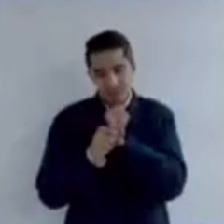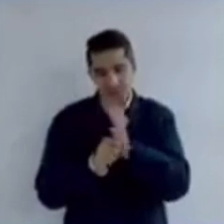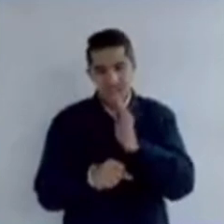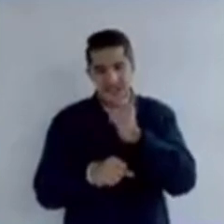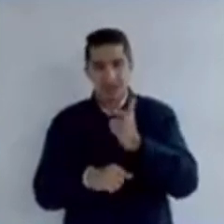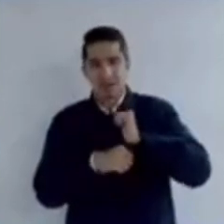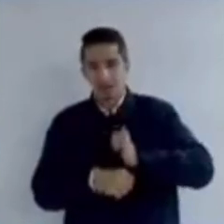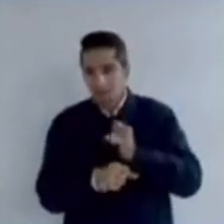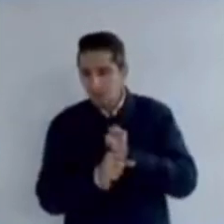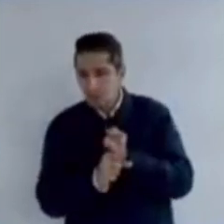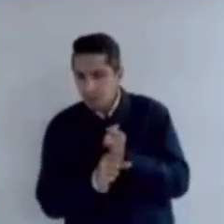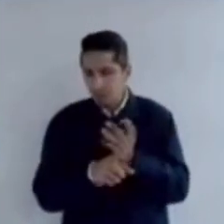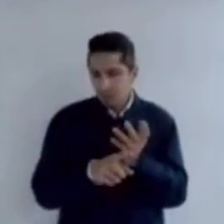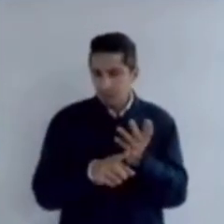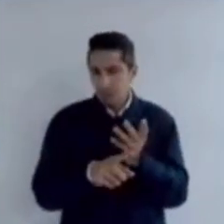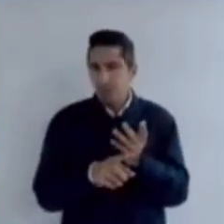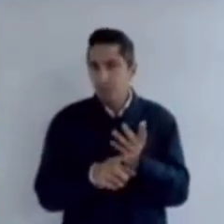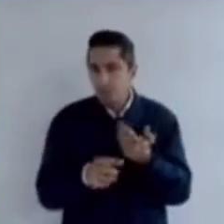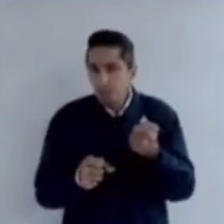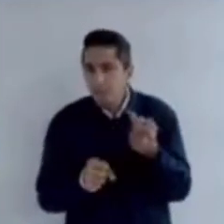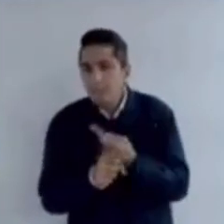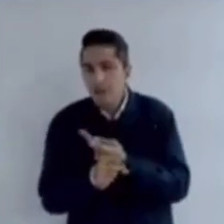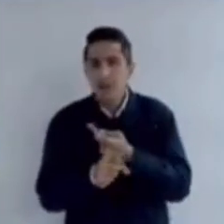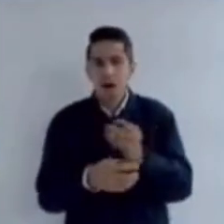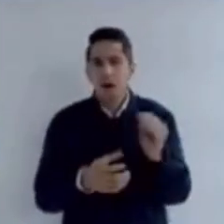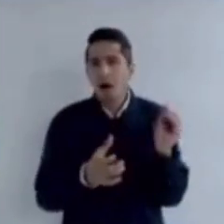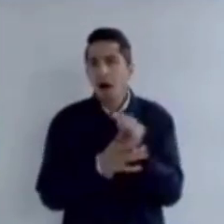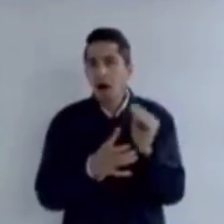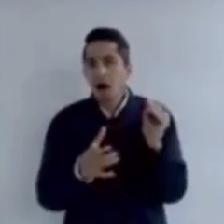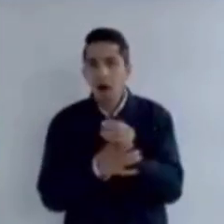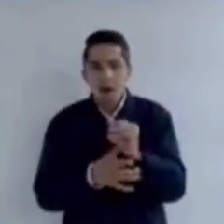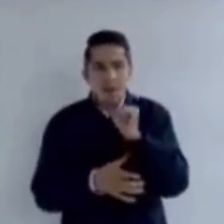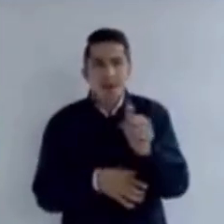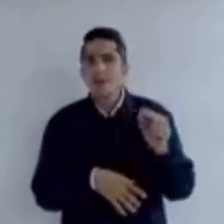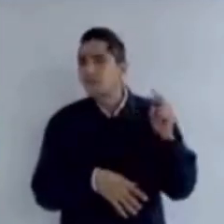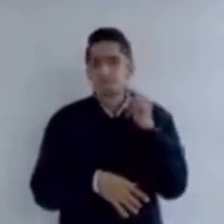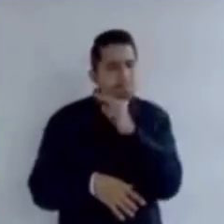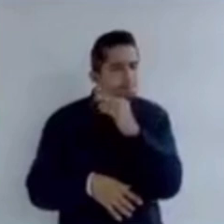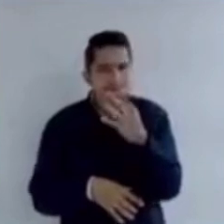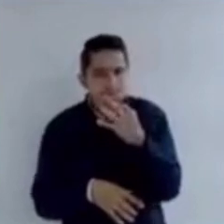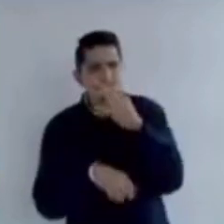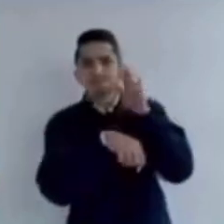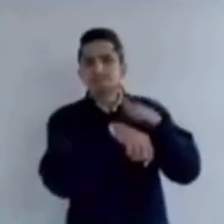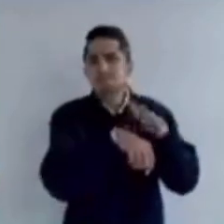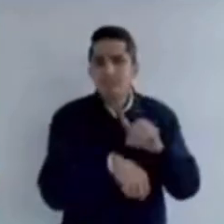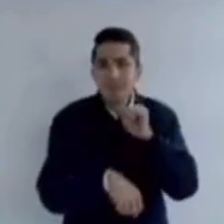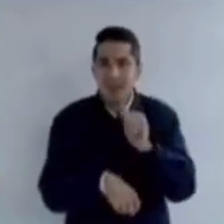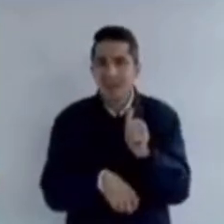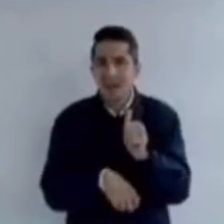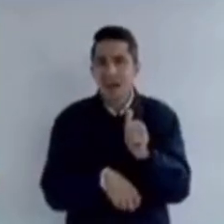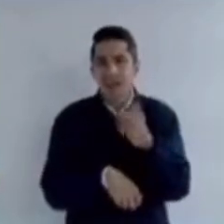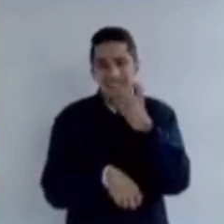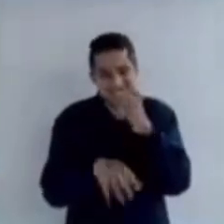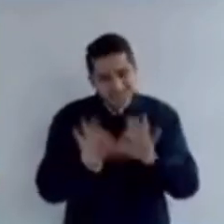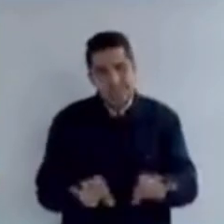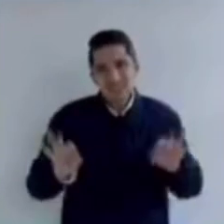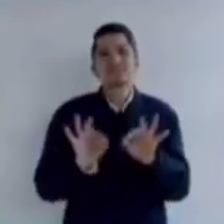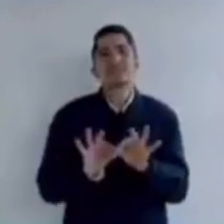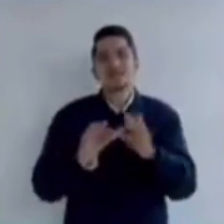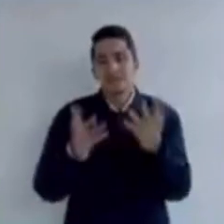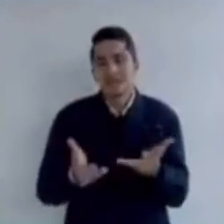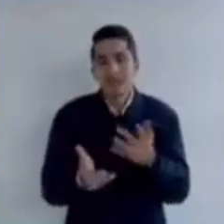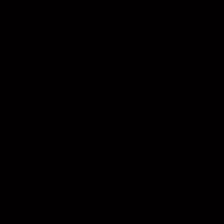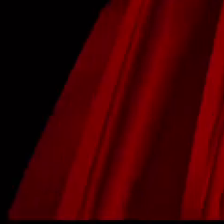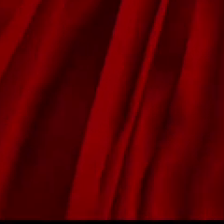dilación de esta intervención y la omisión del reporte inmediato que resultan imprescindibles para la preservación